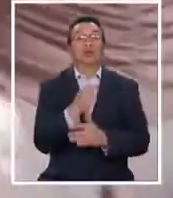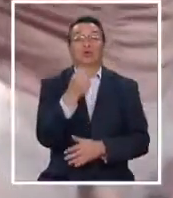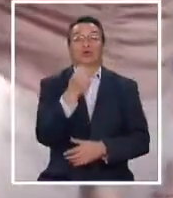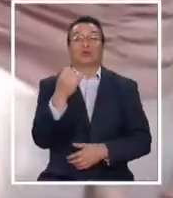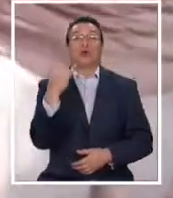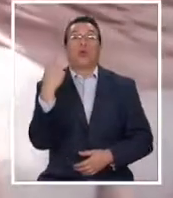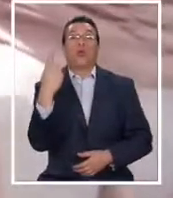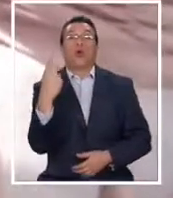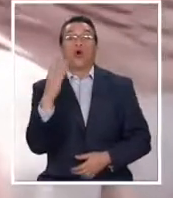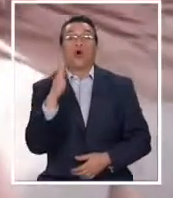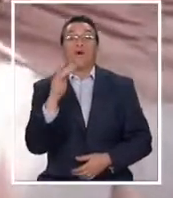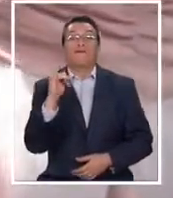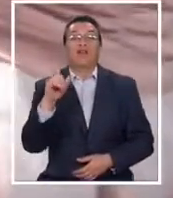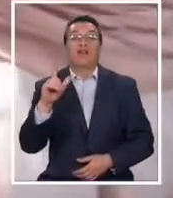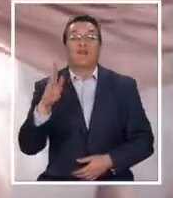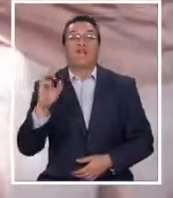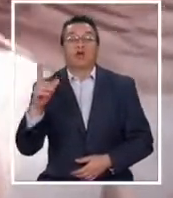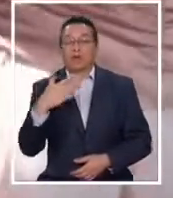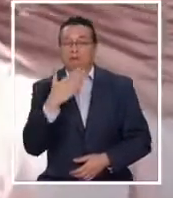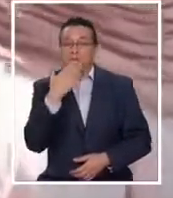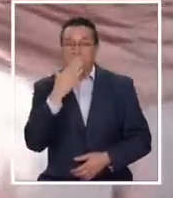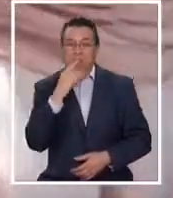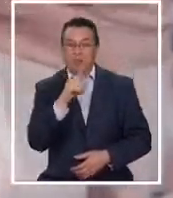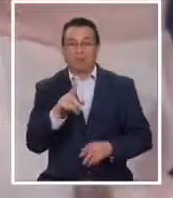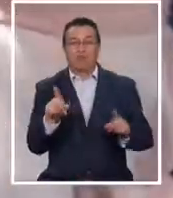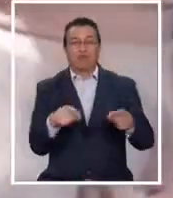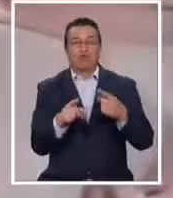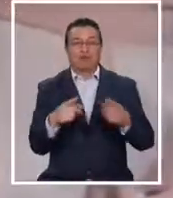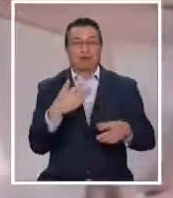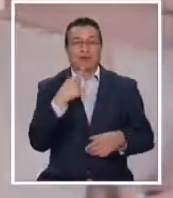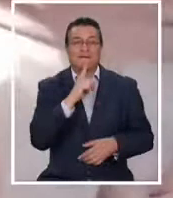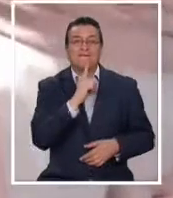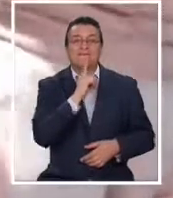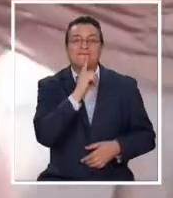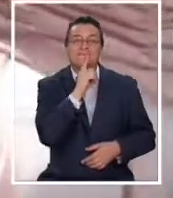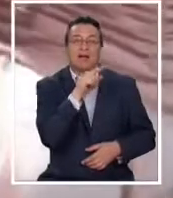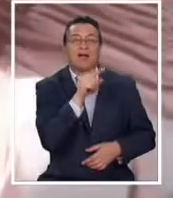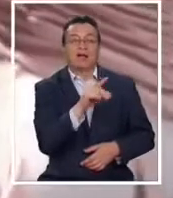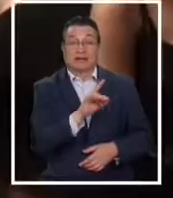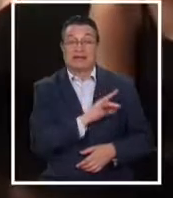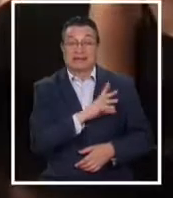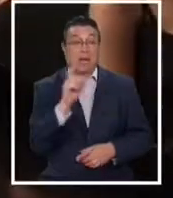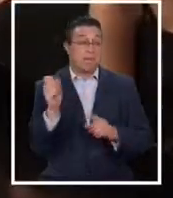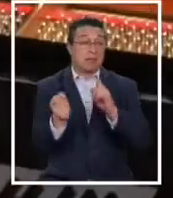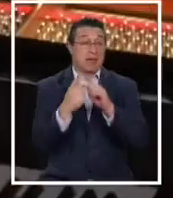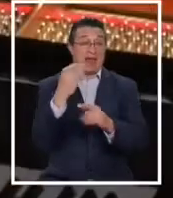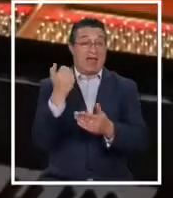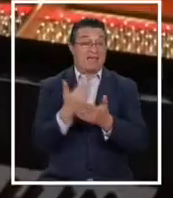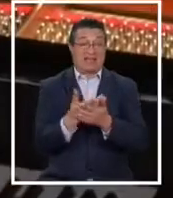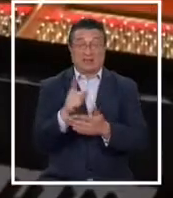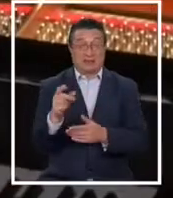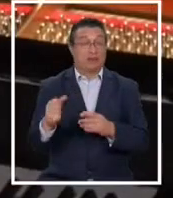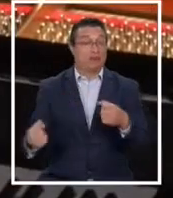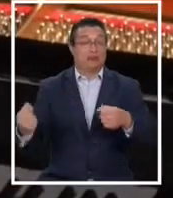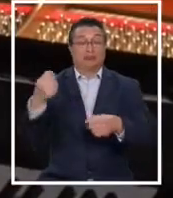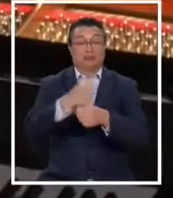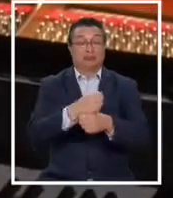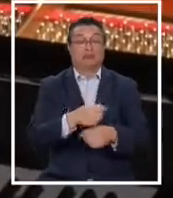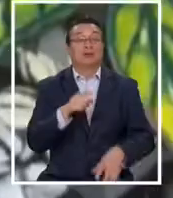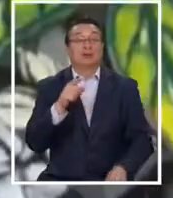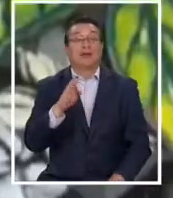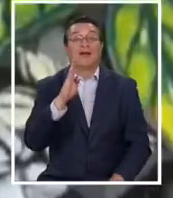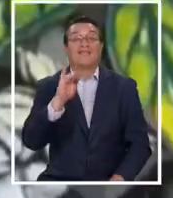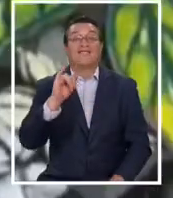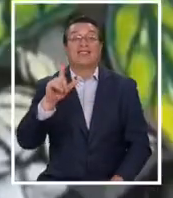uno en Billboard en la categoría Docta. Primera vez que una chilena o chileno alcanza ese sitial en algún ranking Billboard. Respecto del